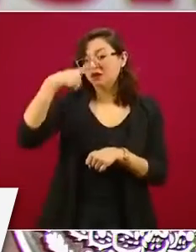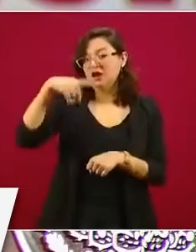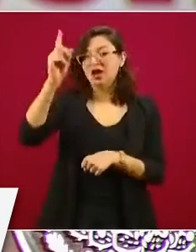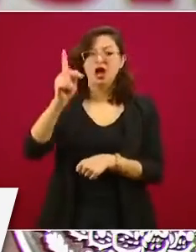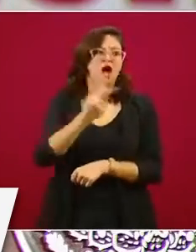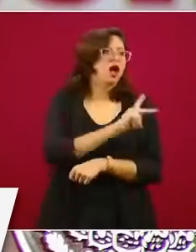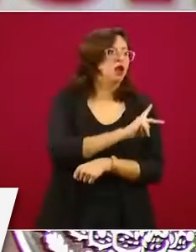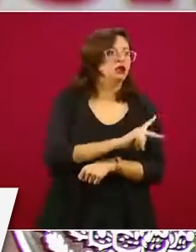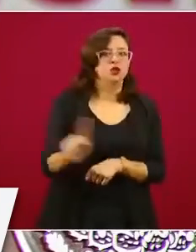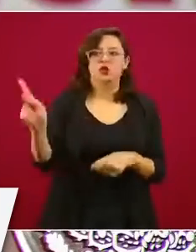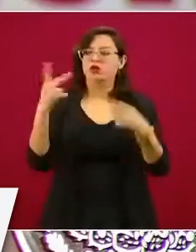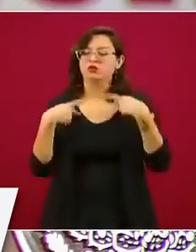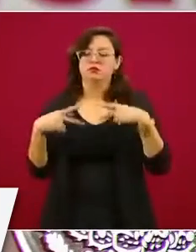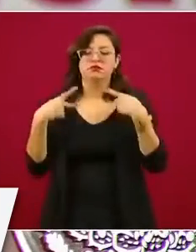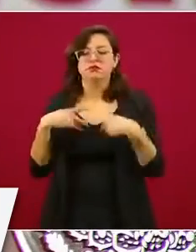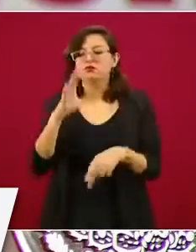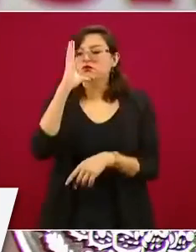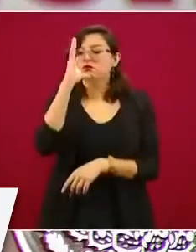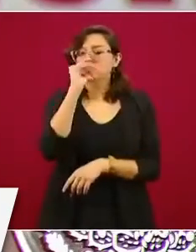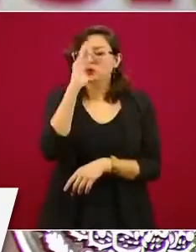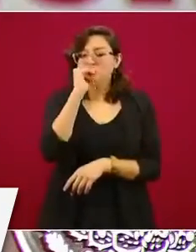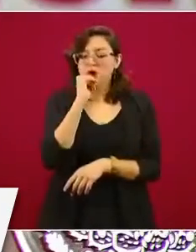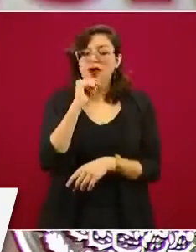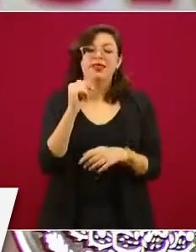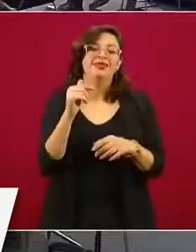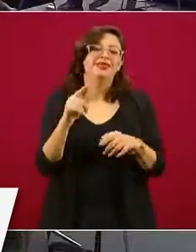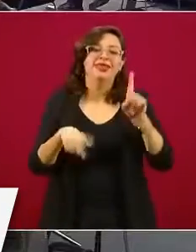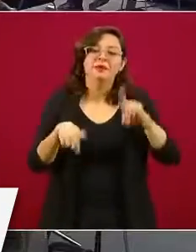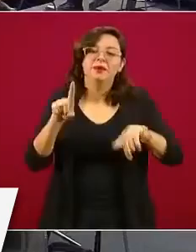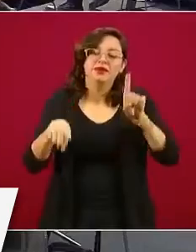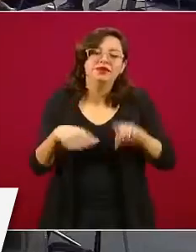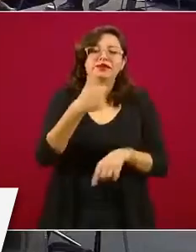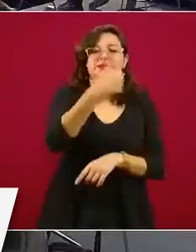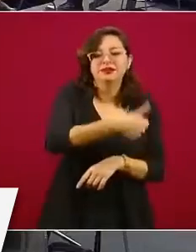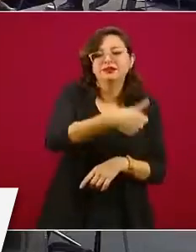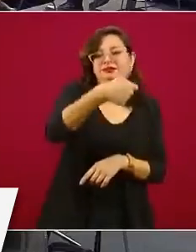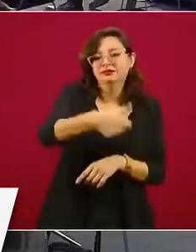generalizada porque obedece a la situación que cada contribuyente tenga en su momento.